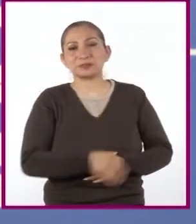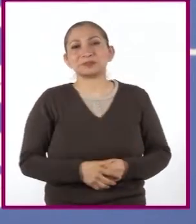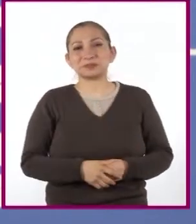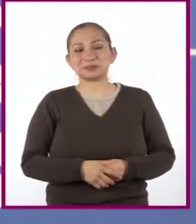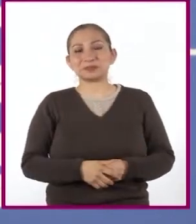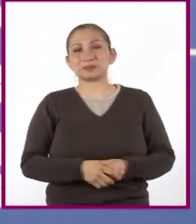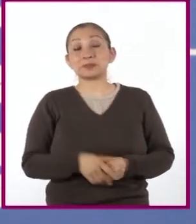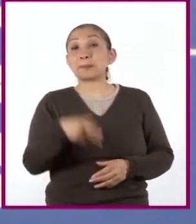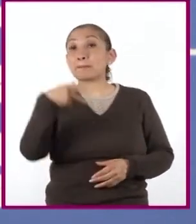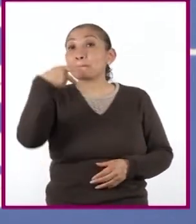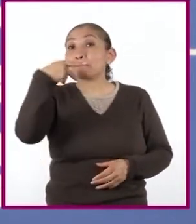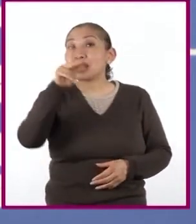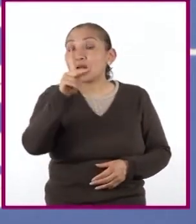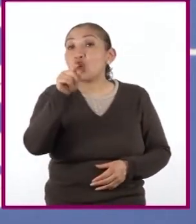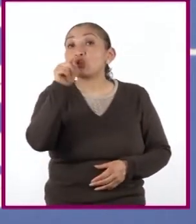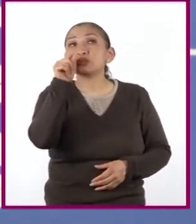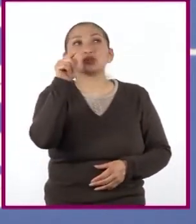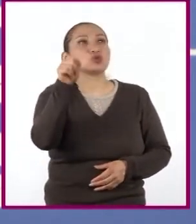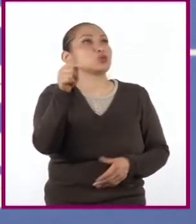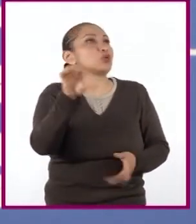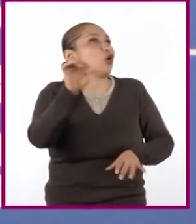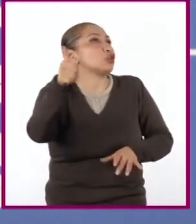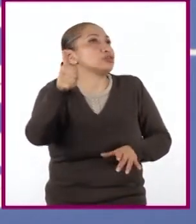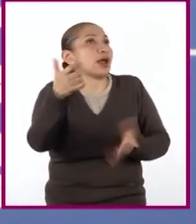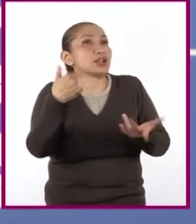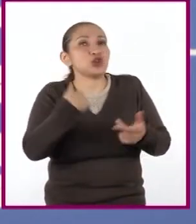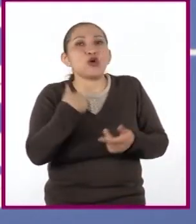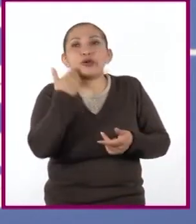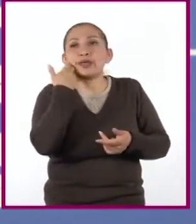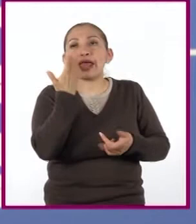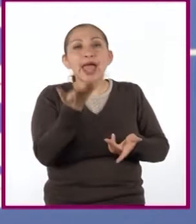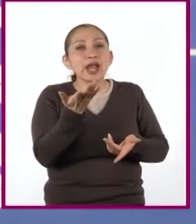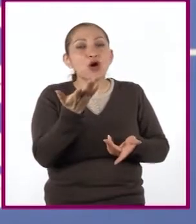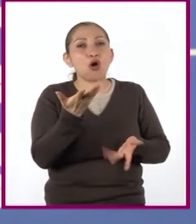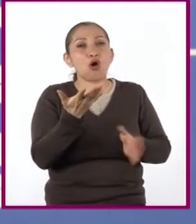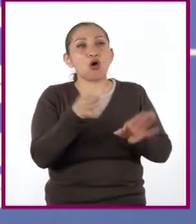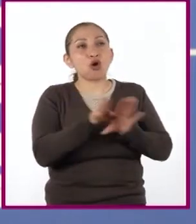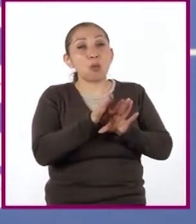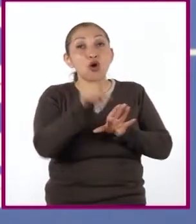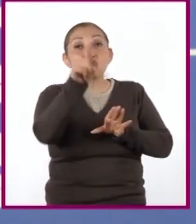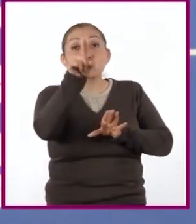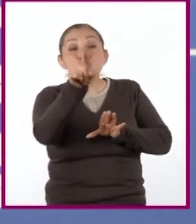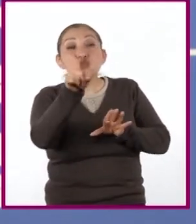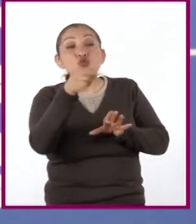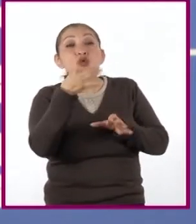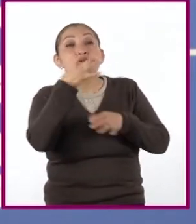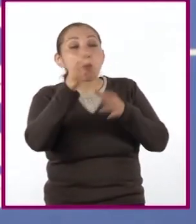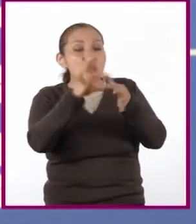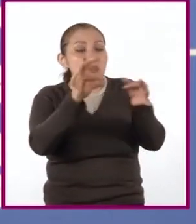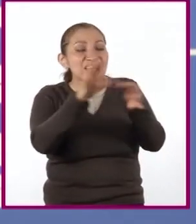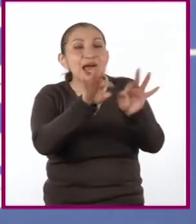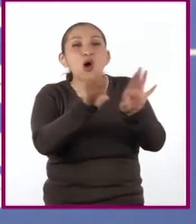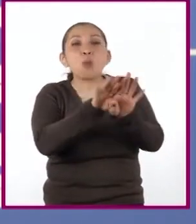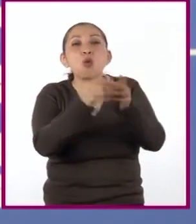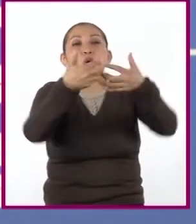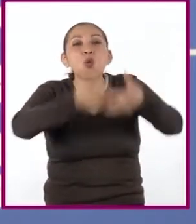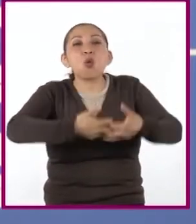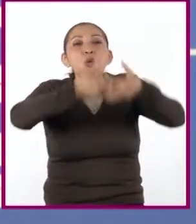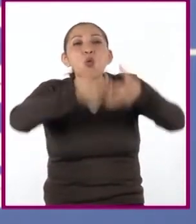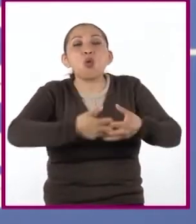Sin embargo, si nuestra intención es tener presente el funcionamiento del corazón,